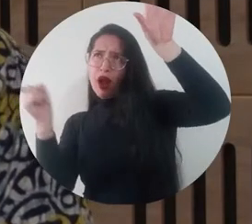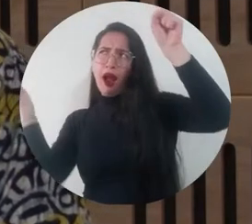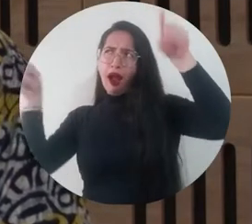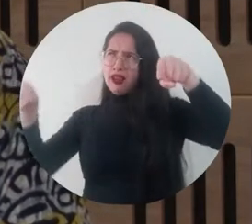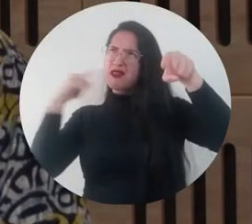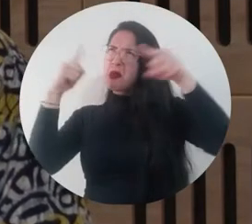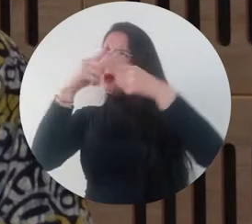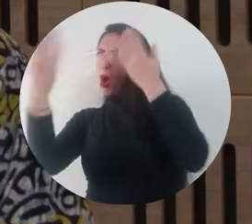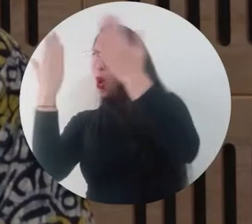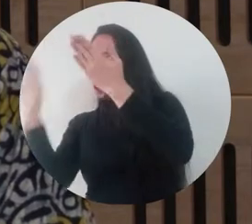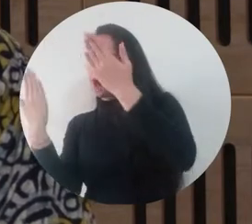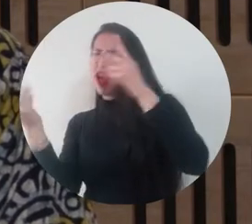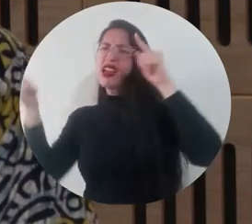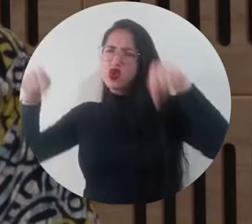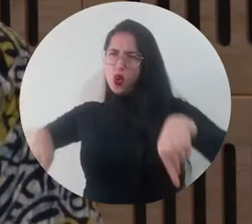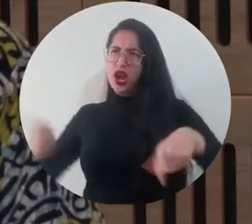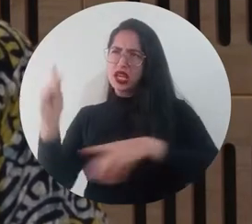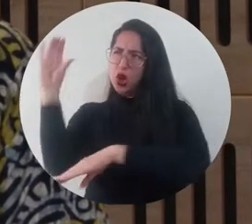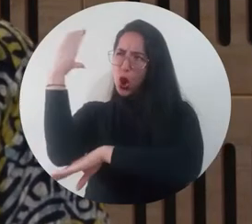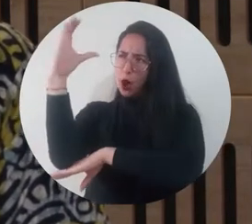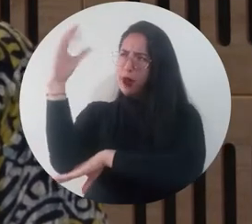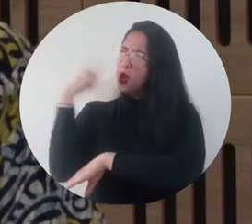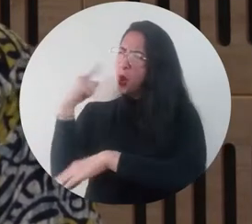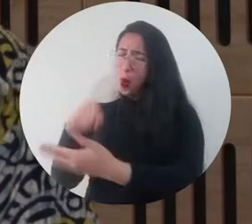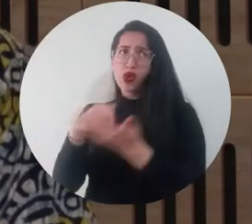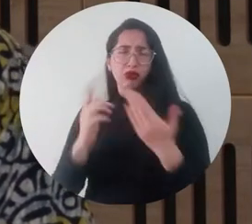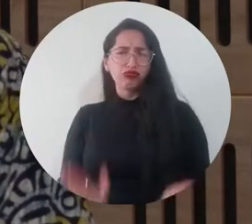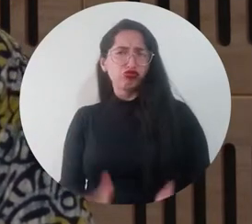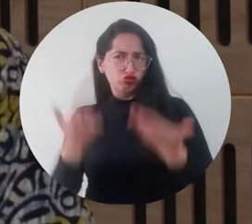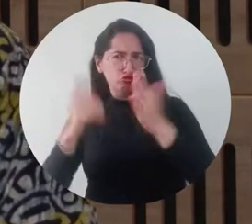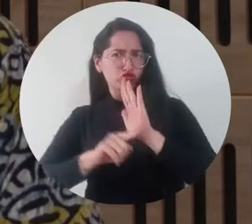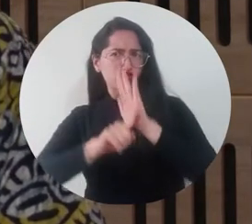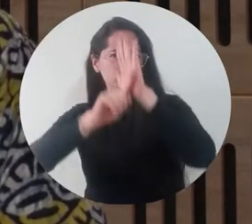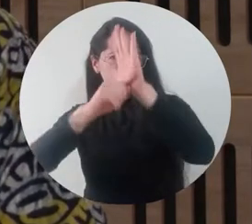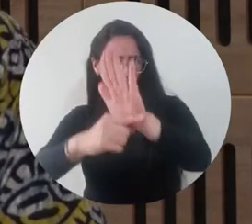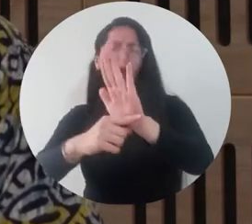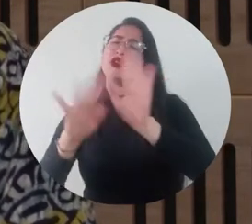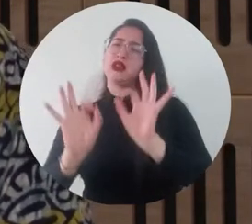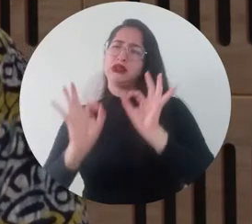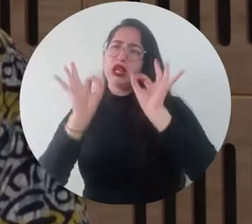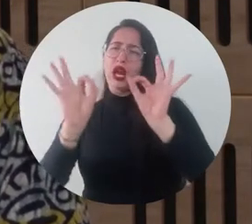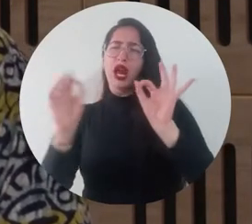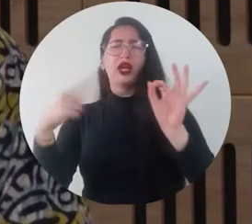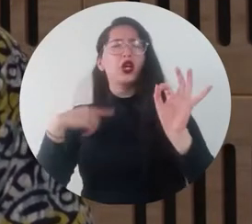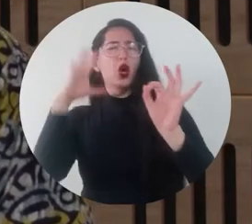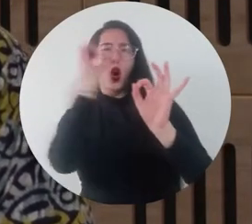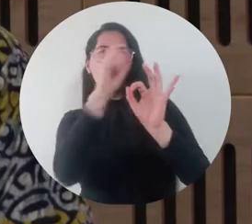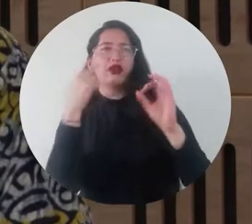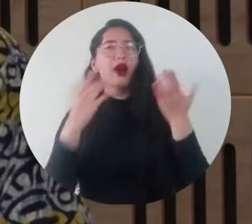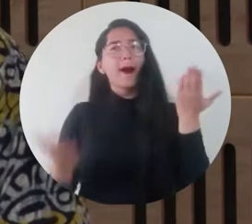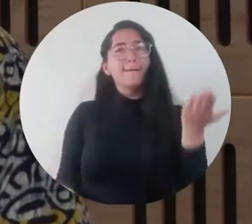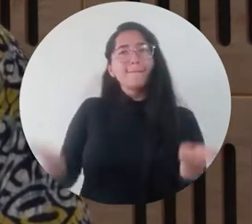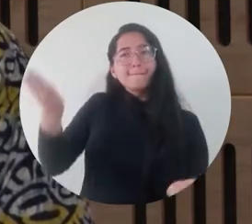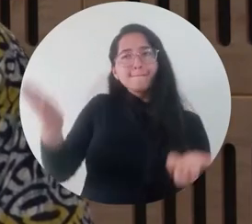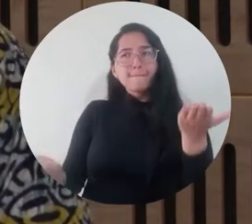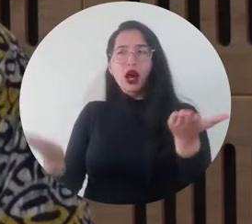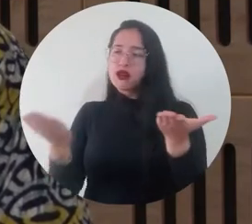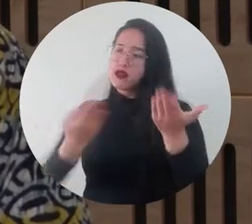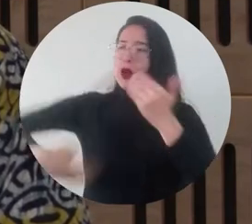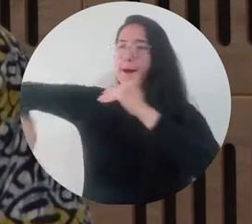creo que se logra muy bien eso y para mí es muy obvio que una gobernanza